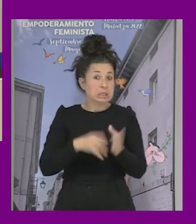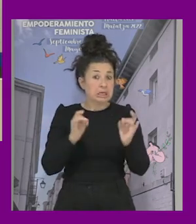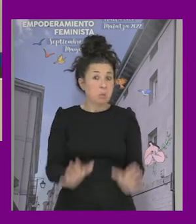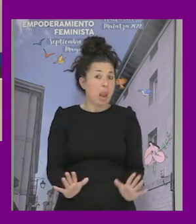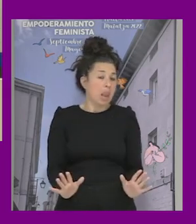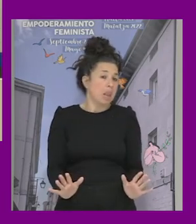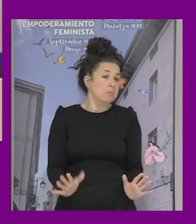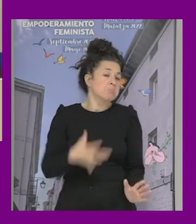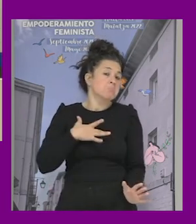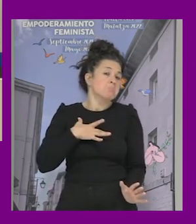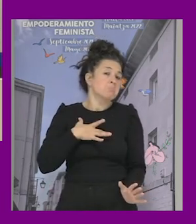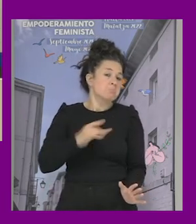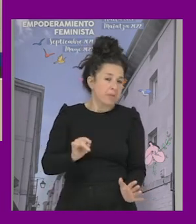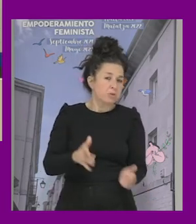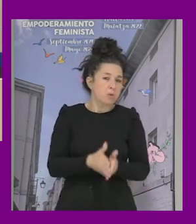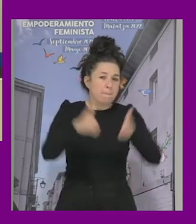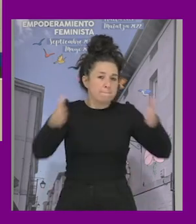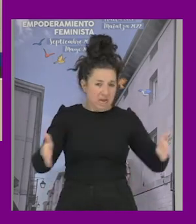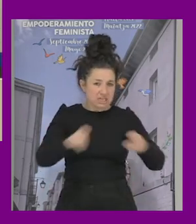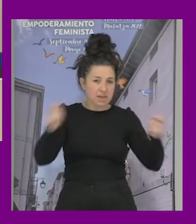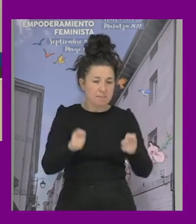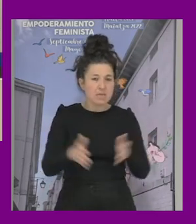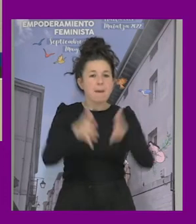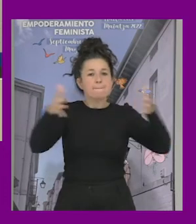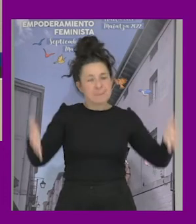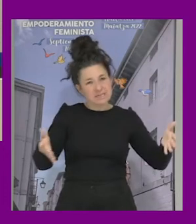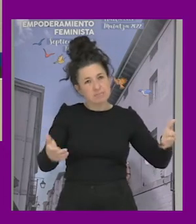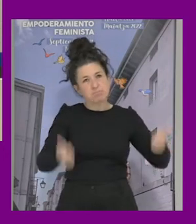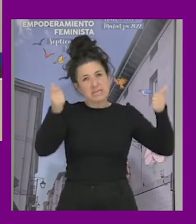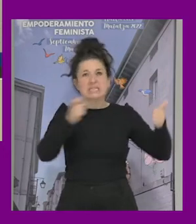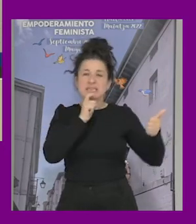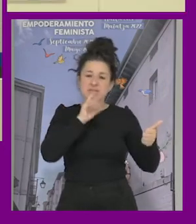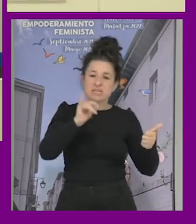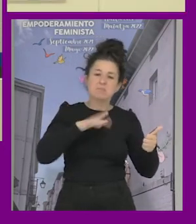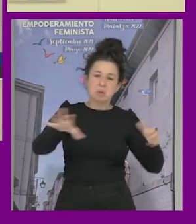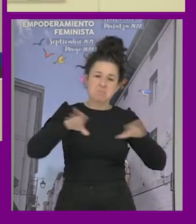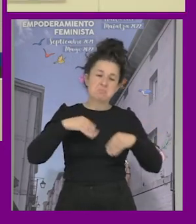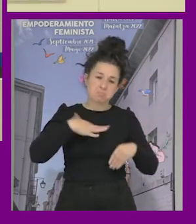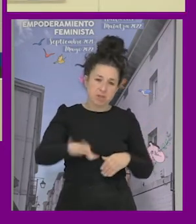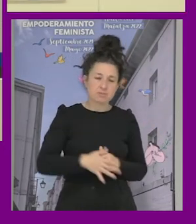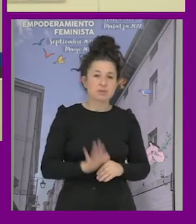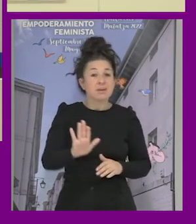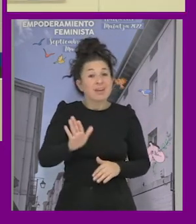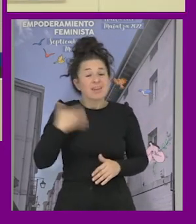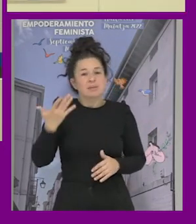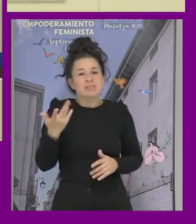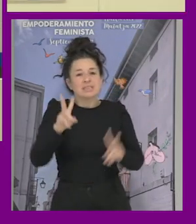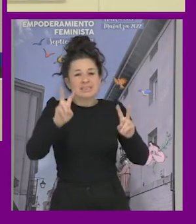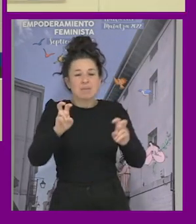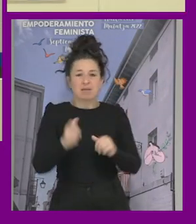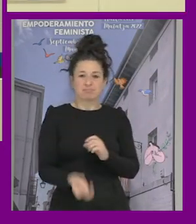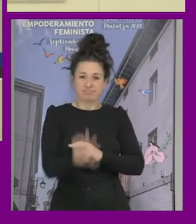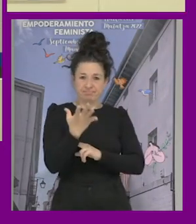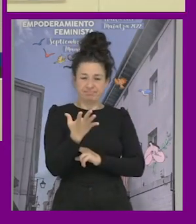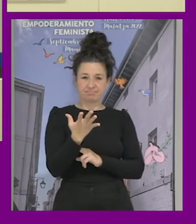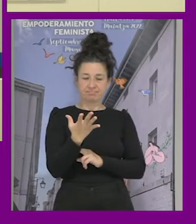factible pensar que podemos ampliar la campaña un poco más difícil pero bien es asumible pero de repente salió un tema que